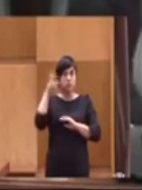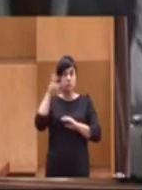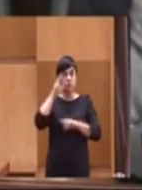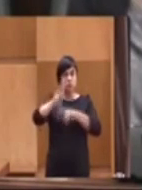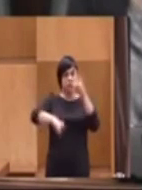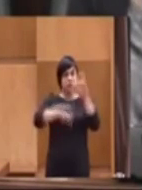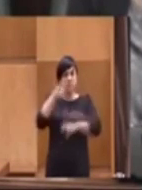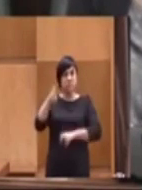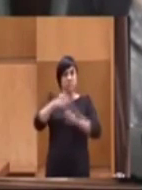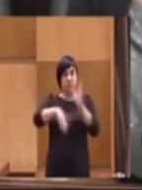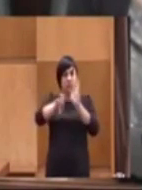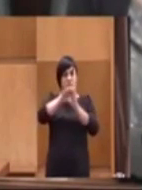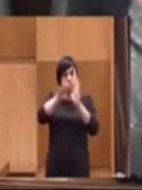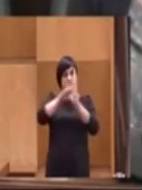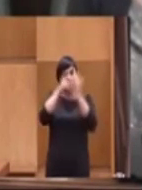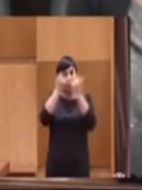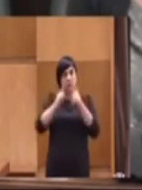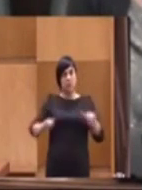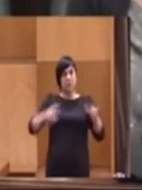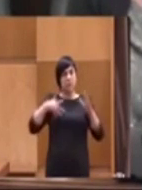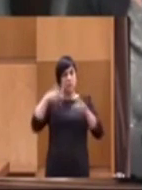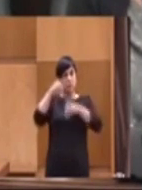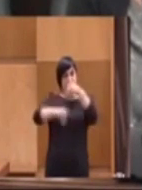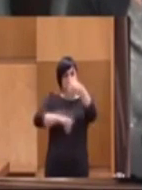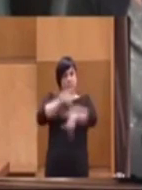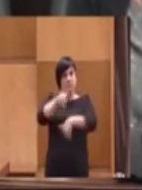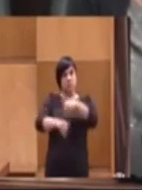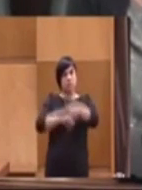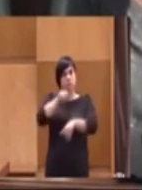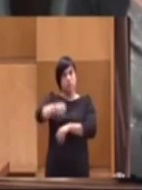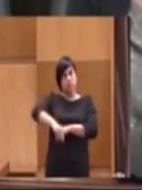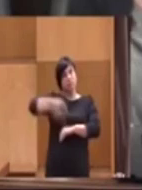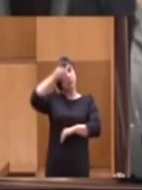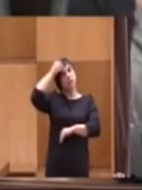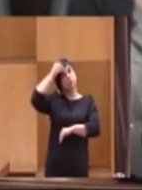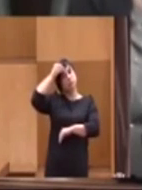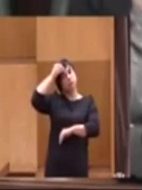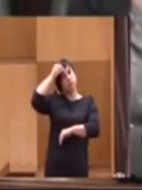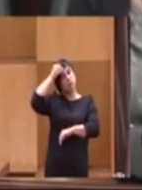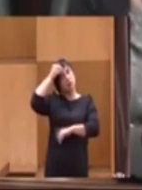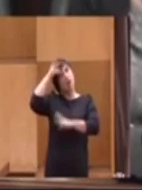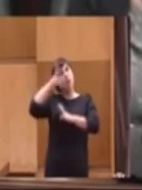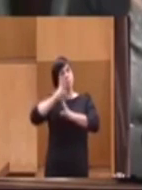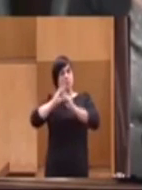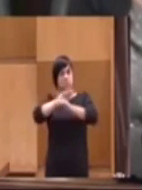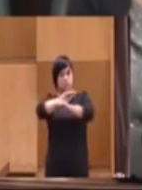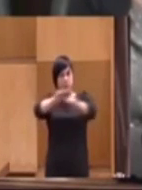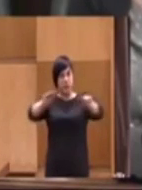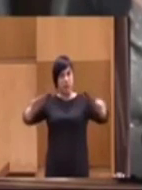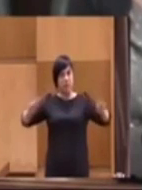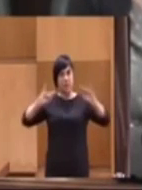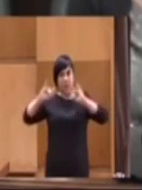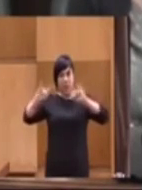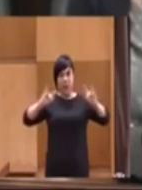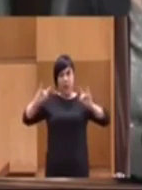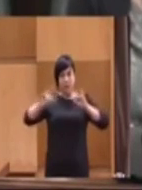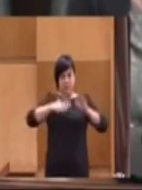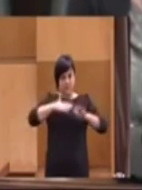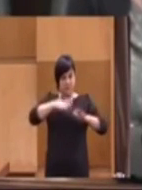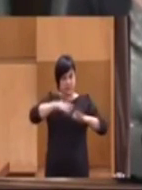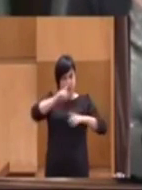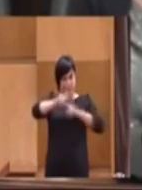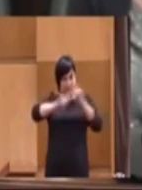reforma de la Constitución y celebración de un referéndum, pensó, vamos a alarmar desde el propio Ayuntamiento de